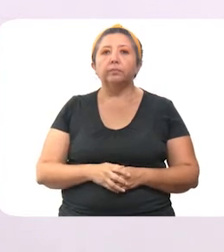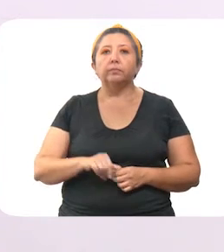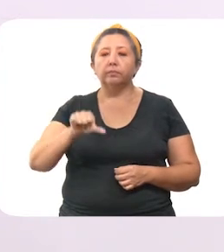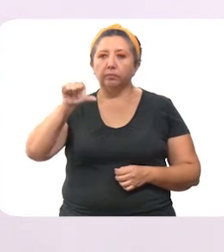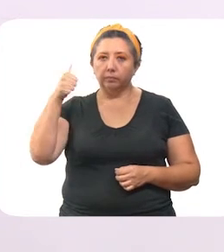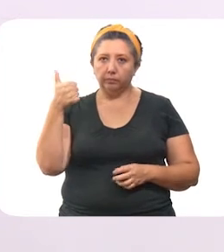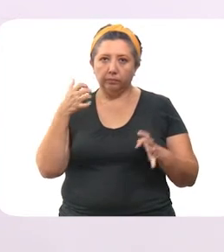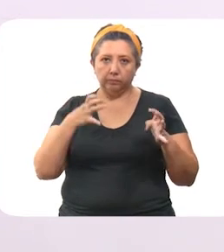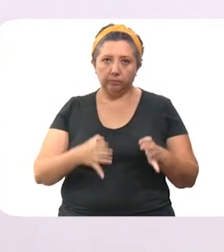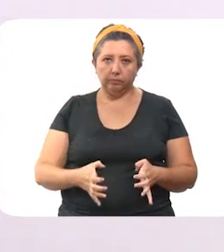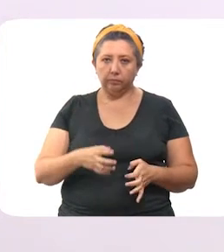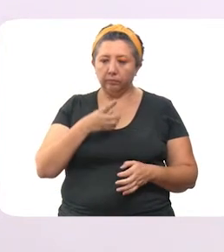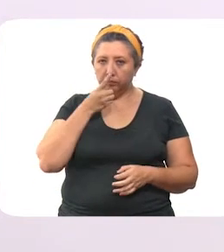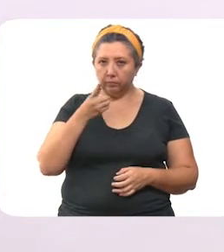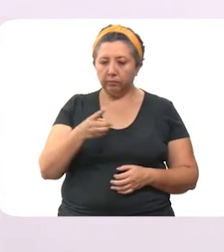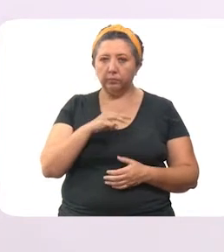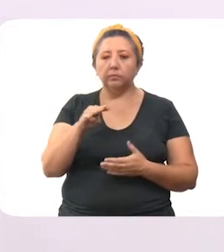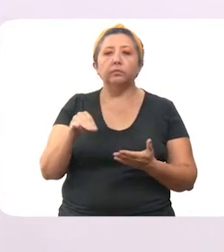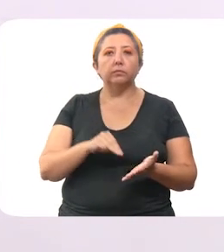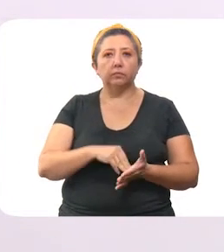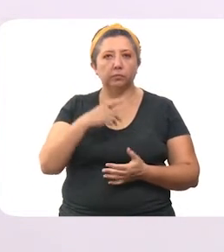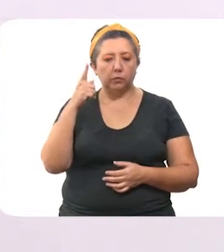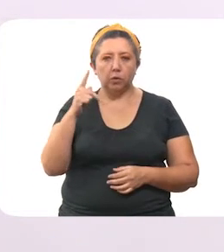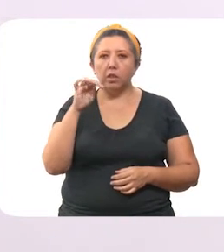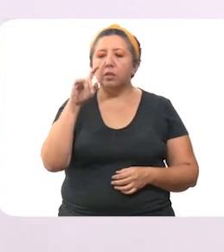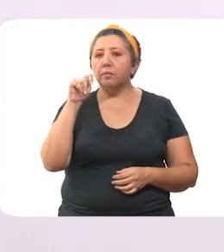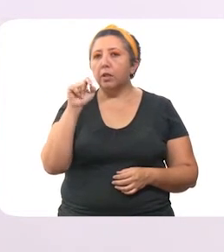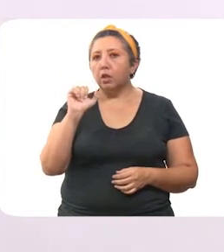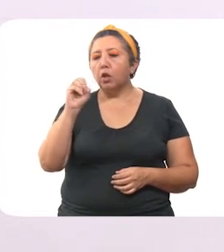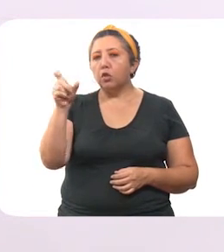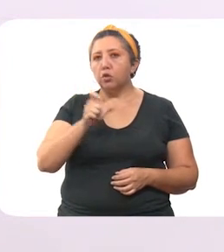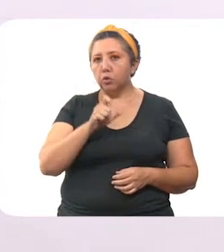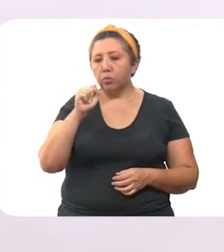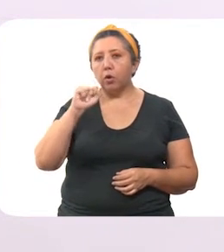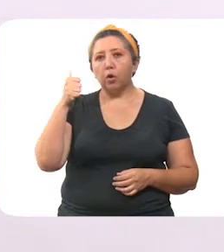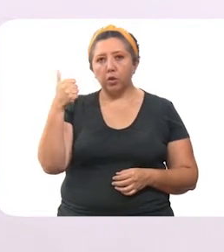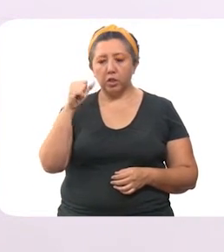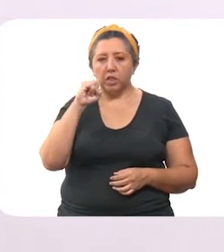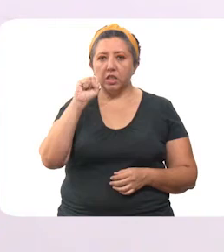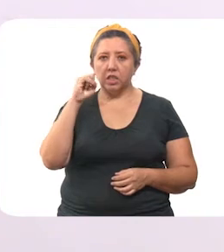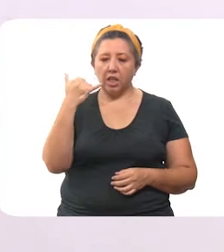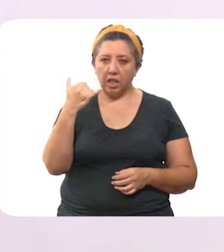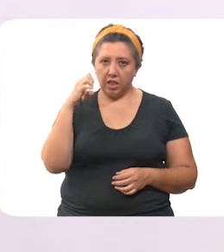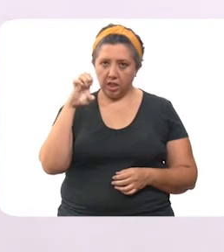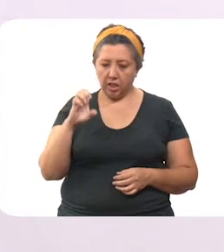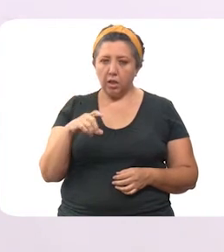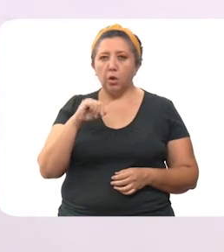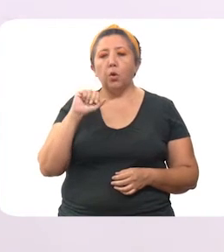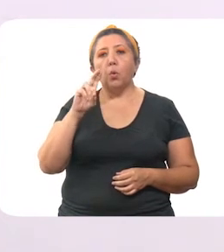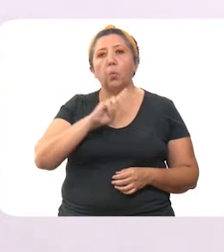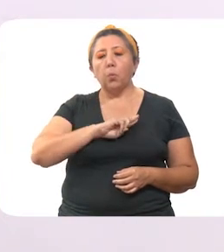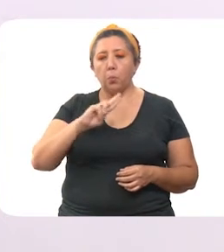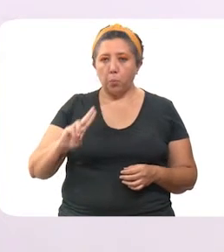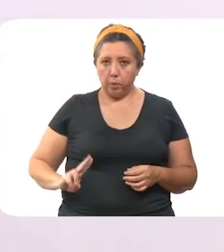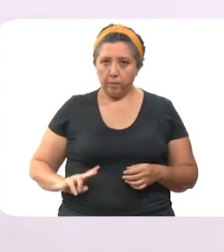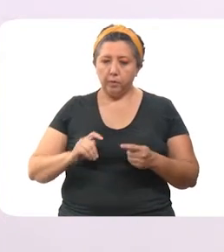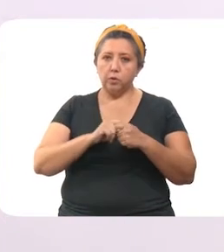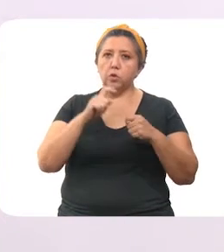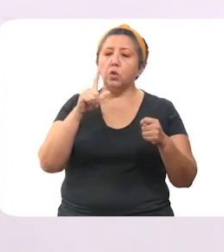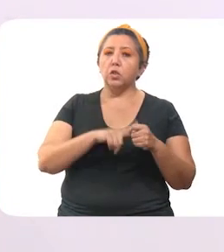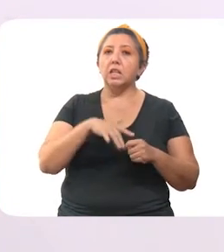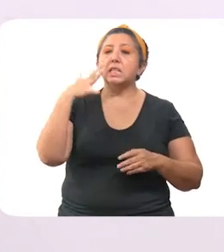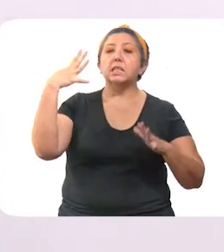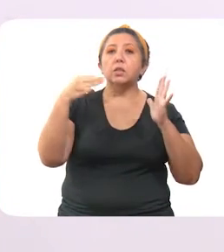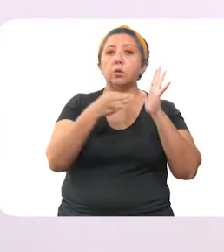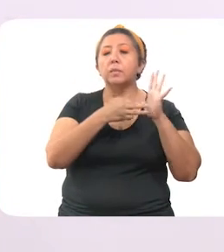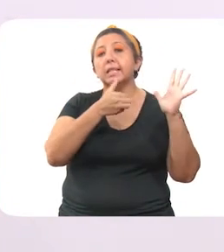11 se ubicaron en Mérida, 1 en Espita, 1 en Oshkushkab, 1 en Ceyé, 1 en Tecash y 1 en Umam. En total